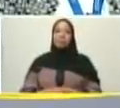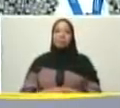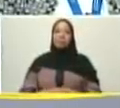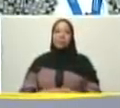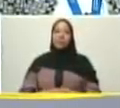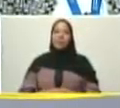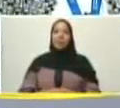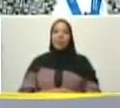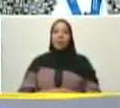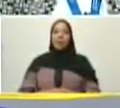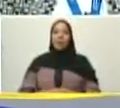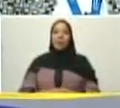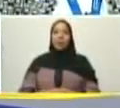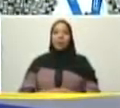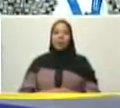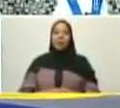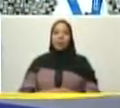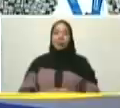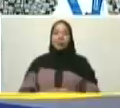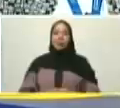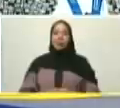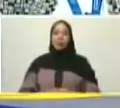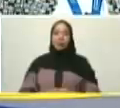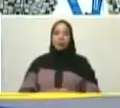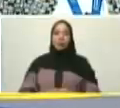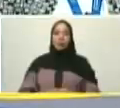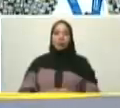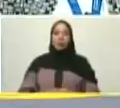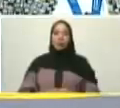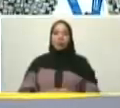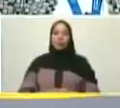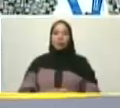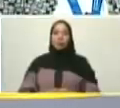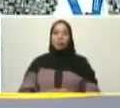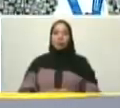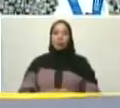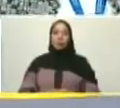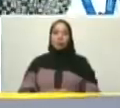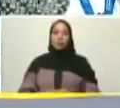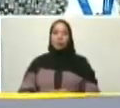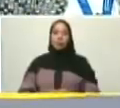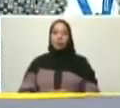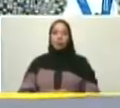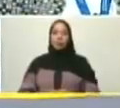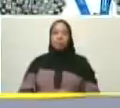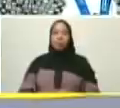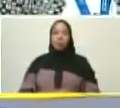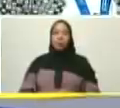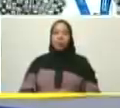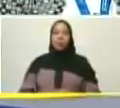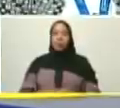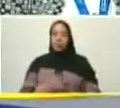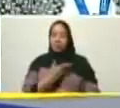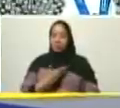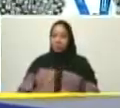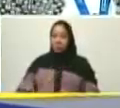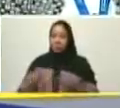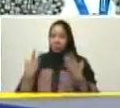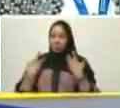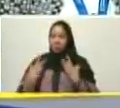con Freddy Bernal también el inventor de Freddy Bernal él sabe por qué lo digo